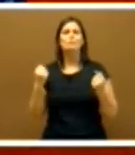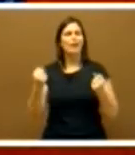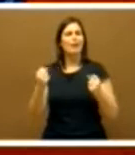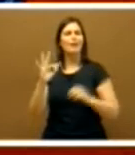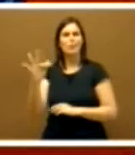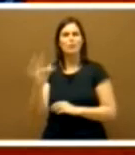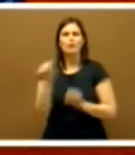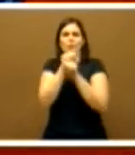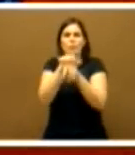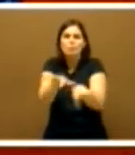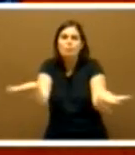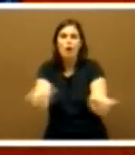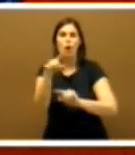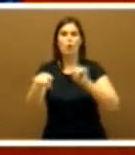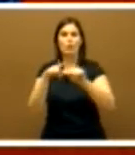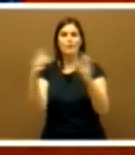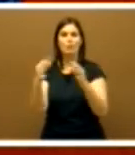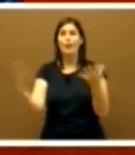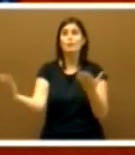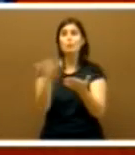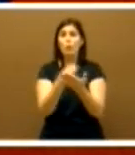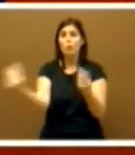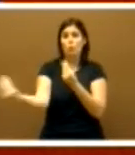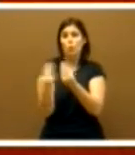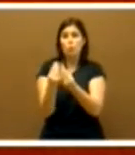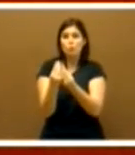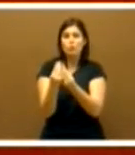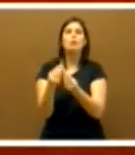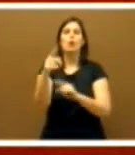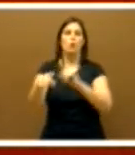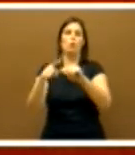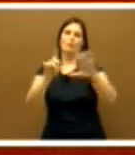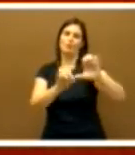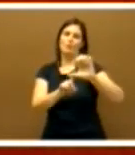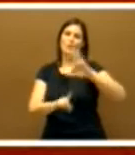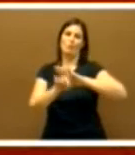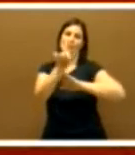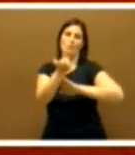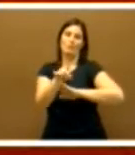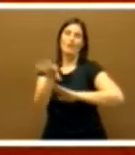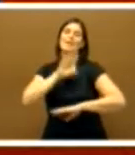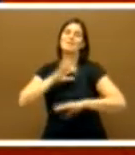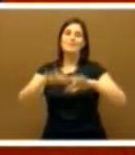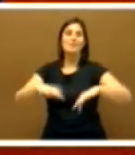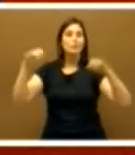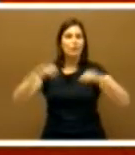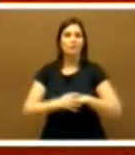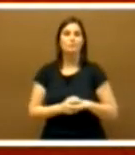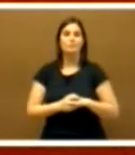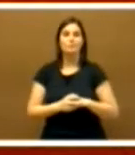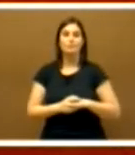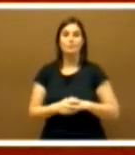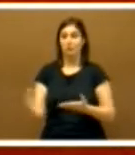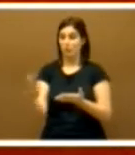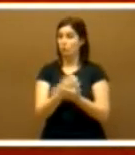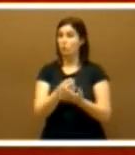entre todos juntos por Extremadura. Señorías, todos los